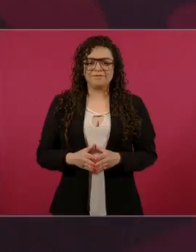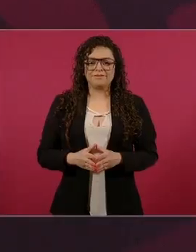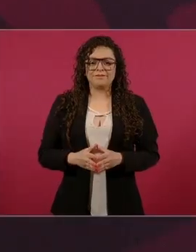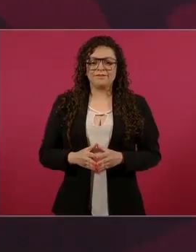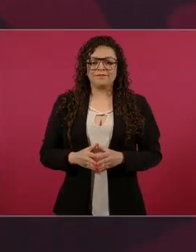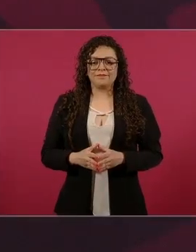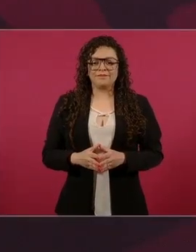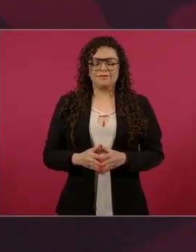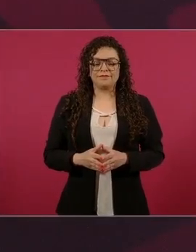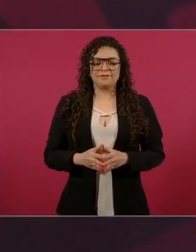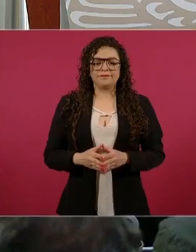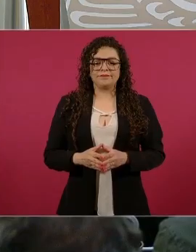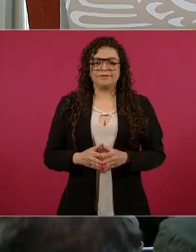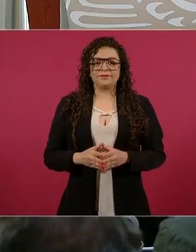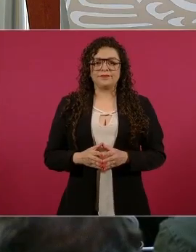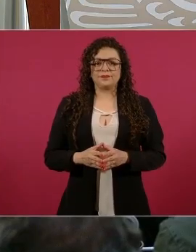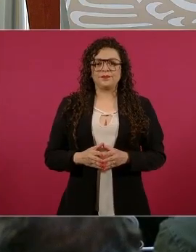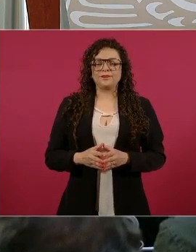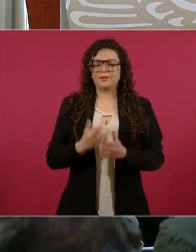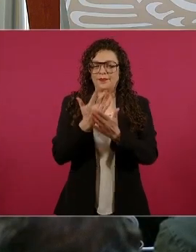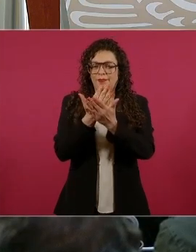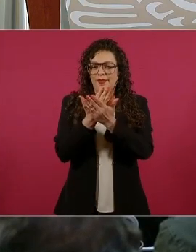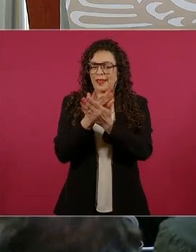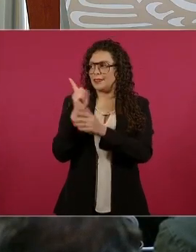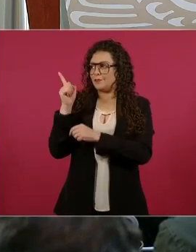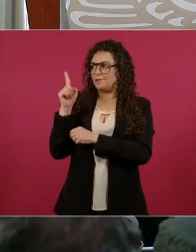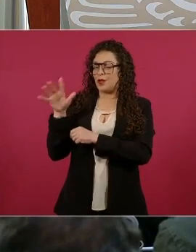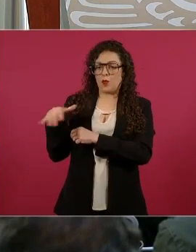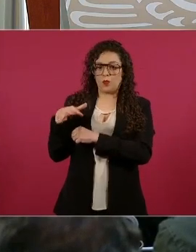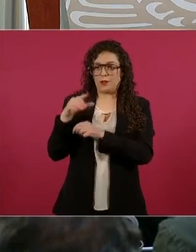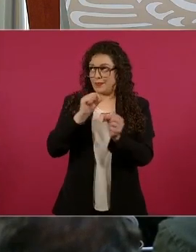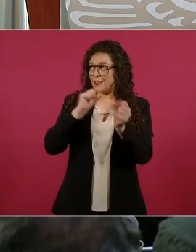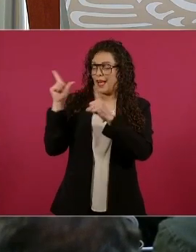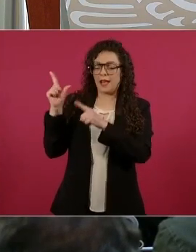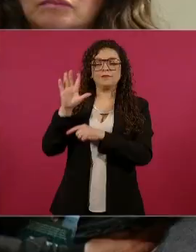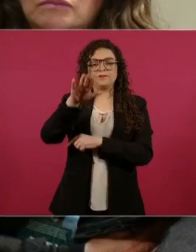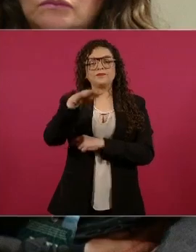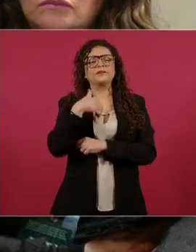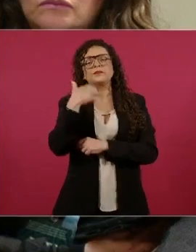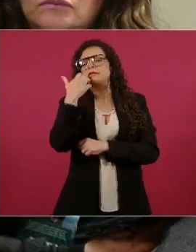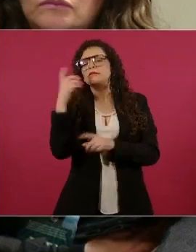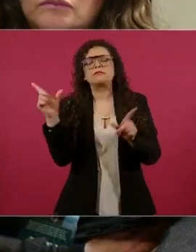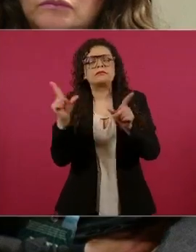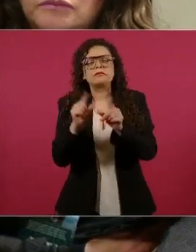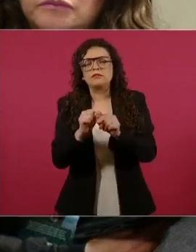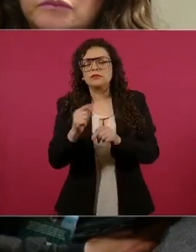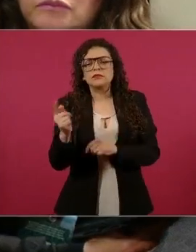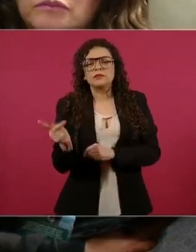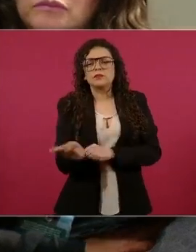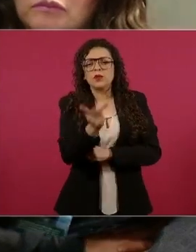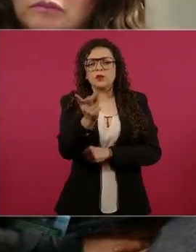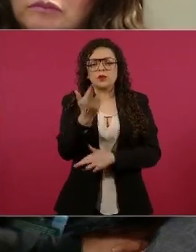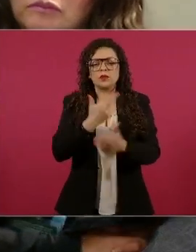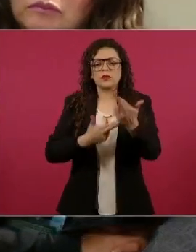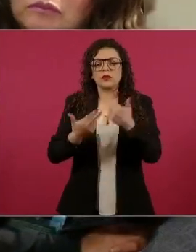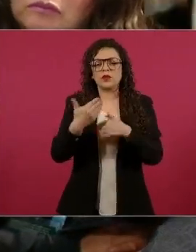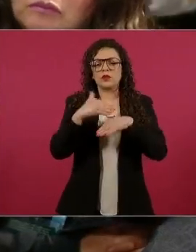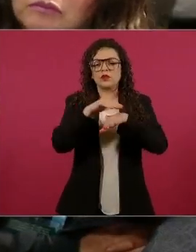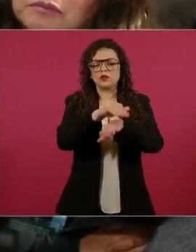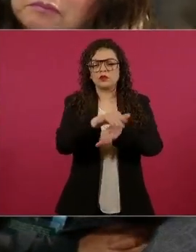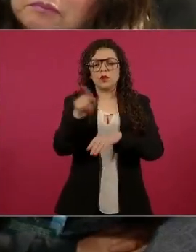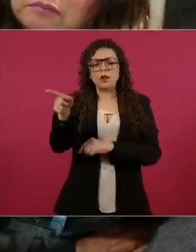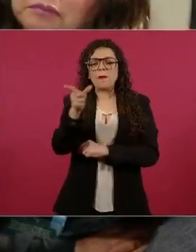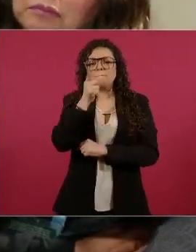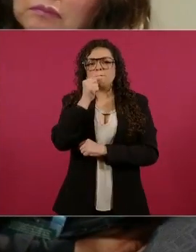En lo que le buscan el gráfico, quisiera retomar solamente brevemente el tema del ataque al mando